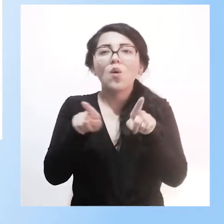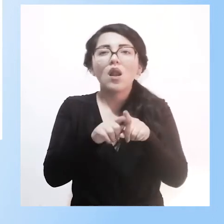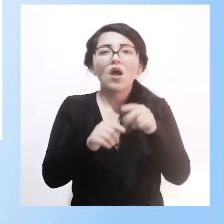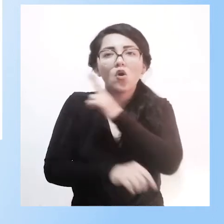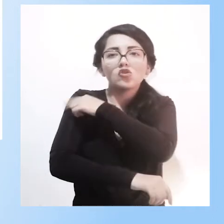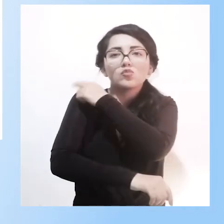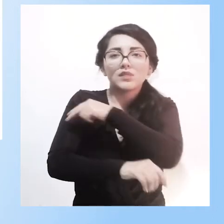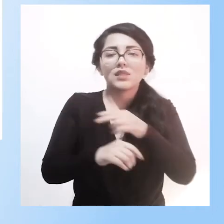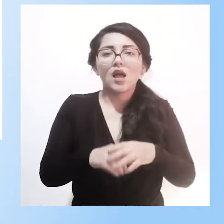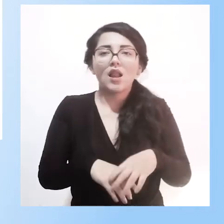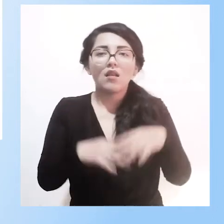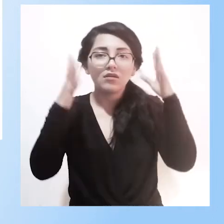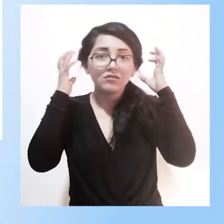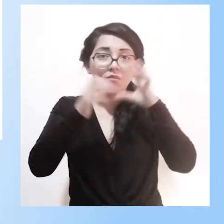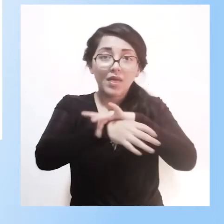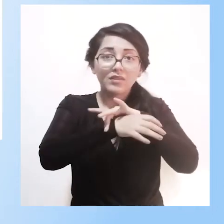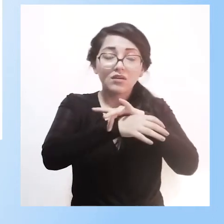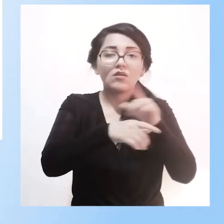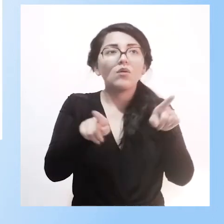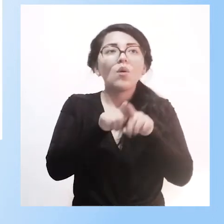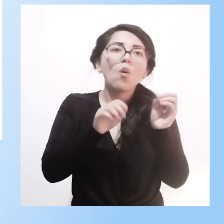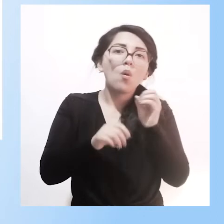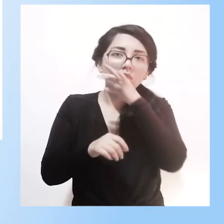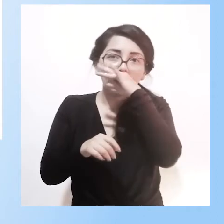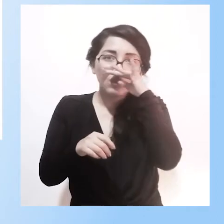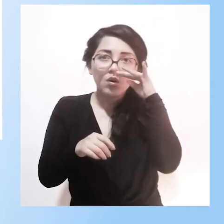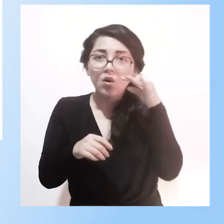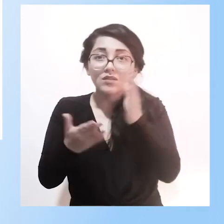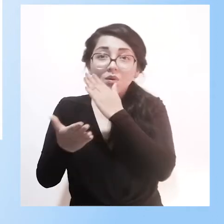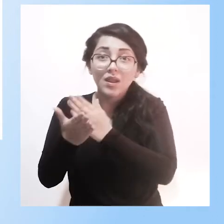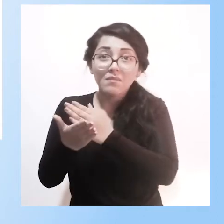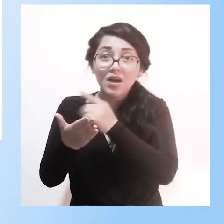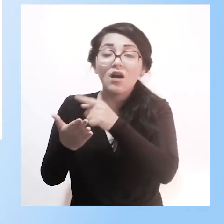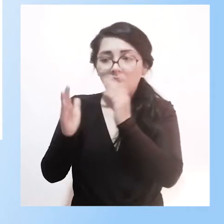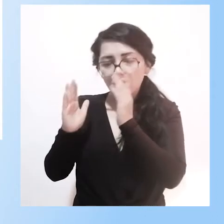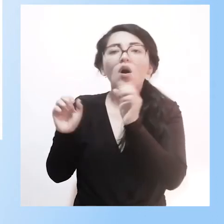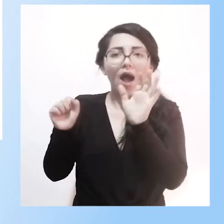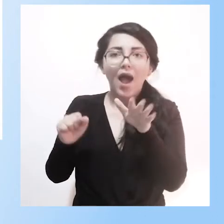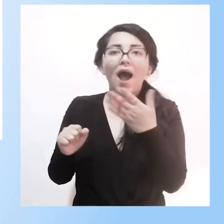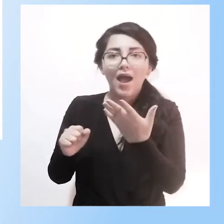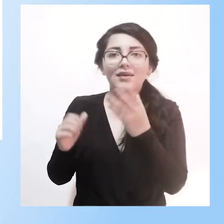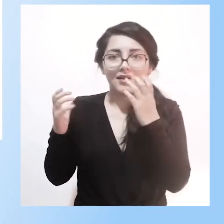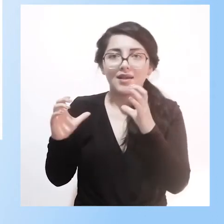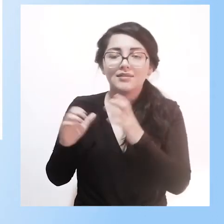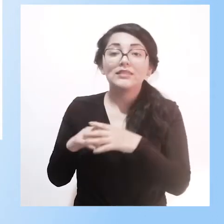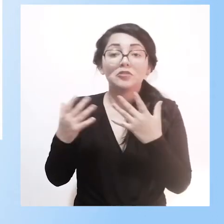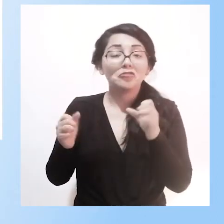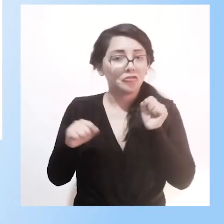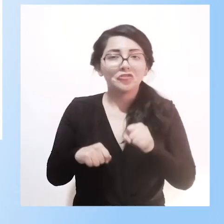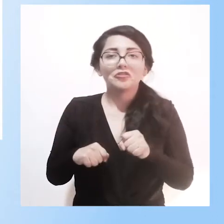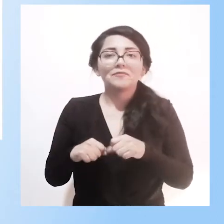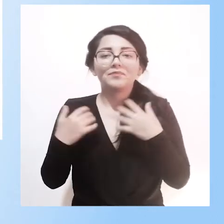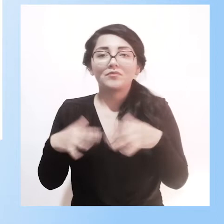estos centros de tratamiento para el consumo problemático de drogas, etc. Entonces, realmente, en cuanto a cobertura, hemos